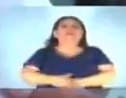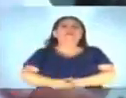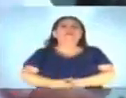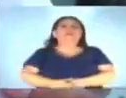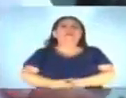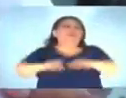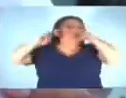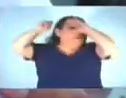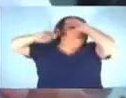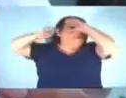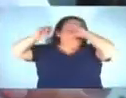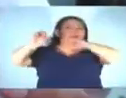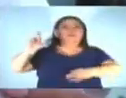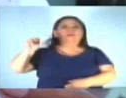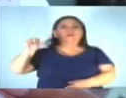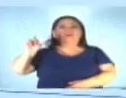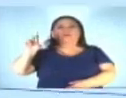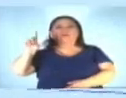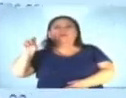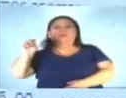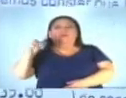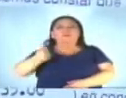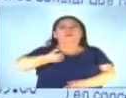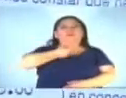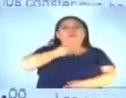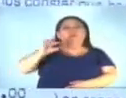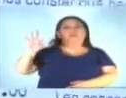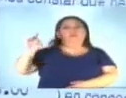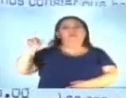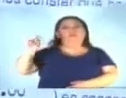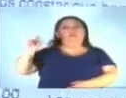Con imágenes de Ricardo Tobar, este es un reporte de Fernando Morales.